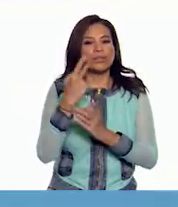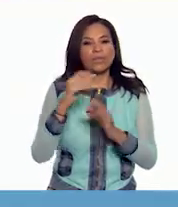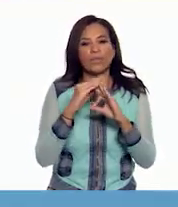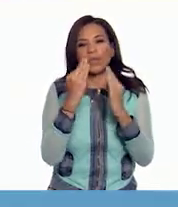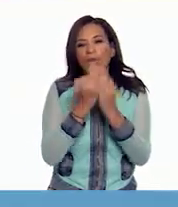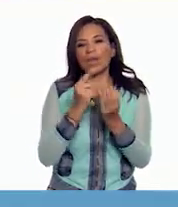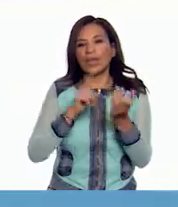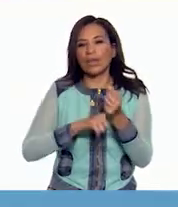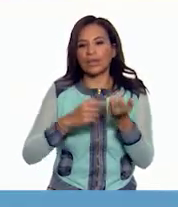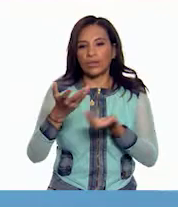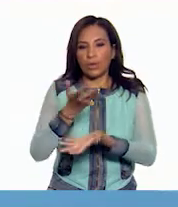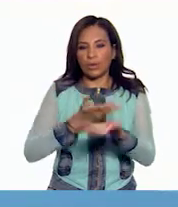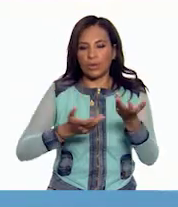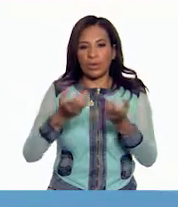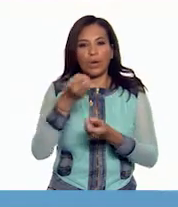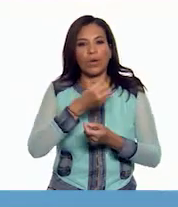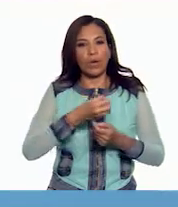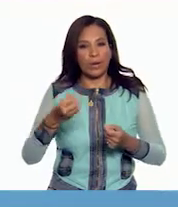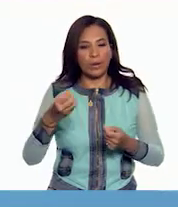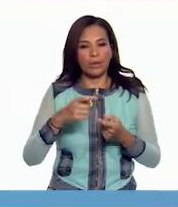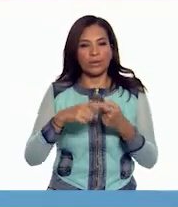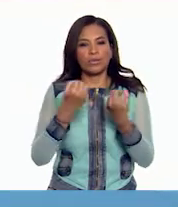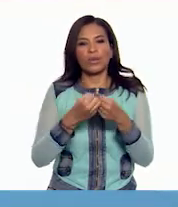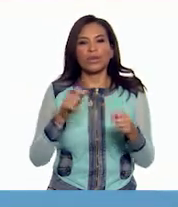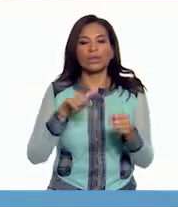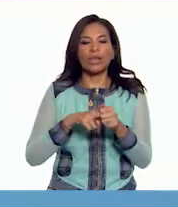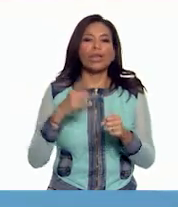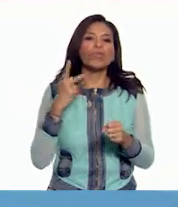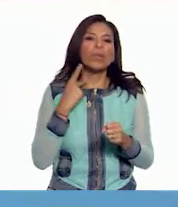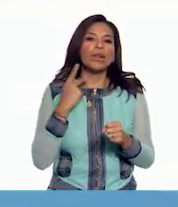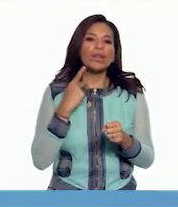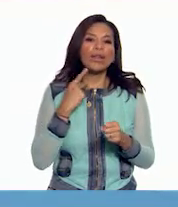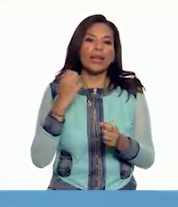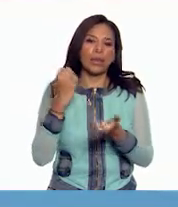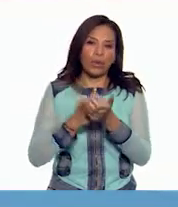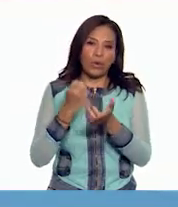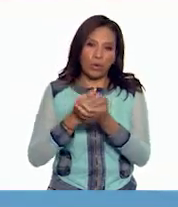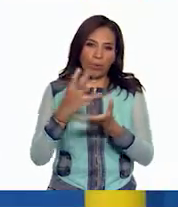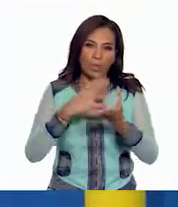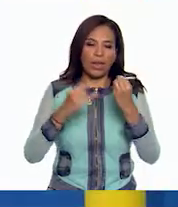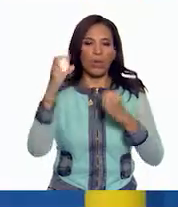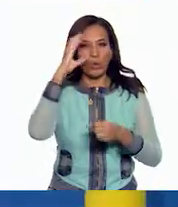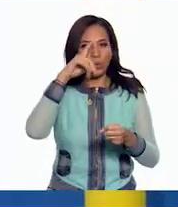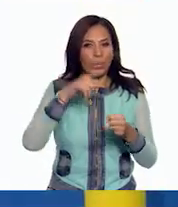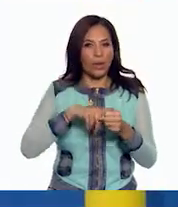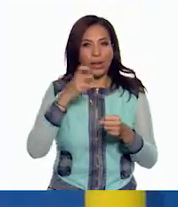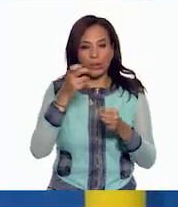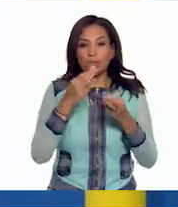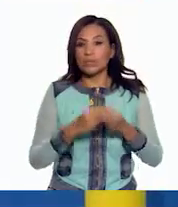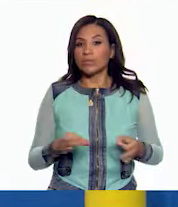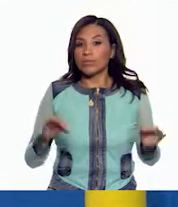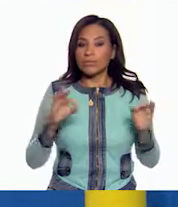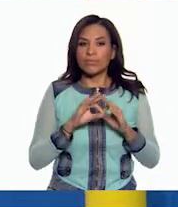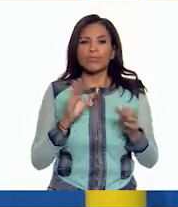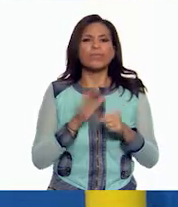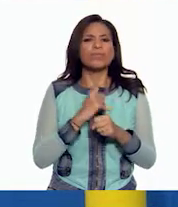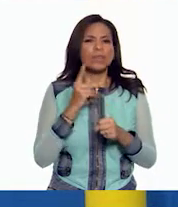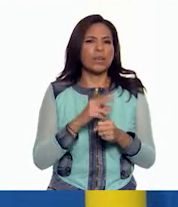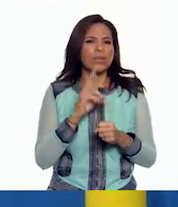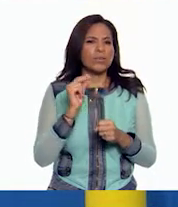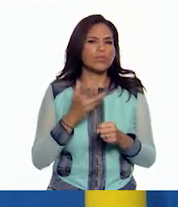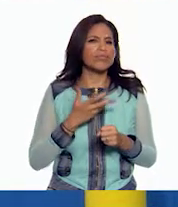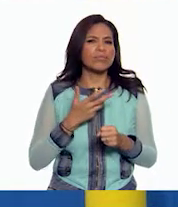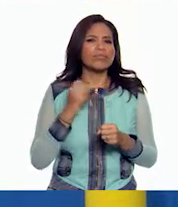internas de convivencia y organización social, política, económica y cultural. Eso es súper importante porque no